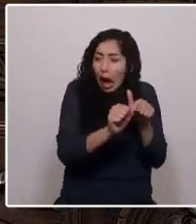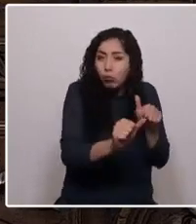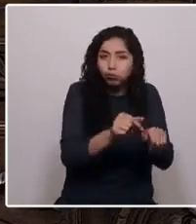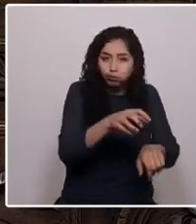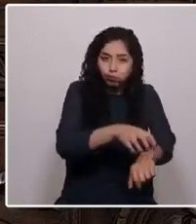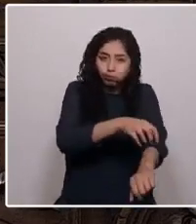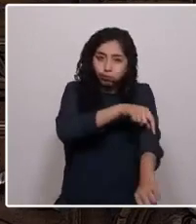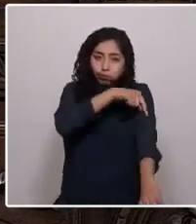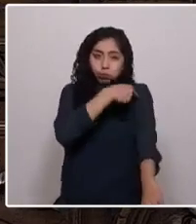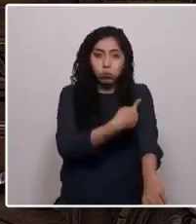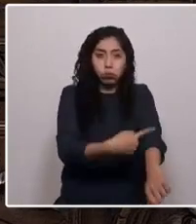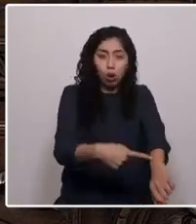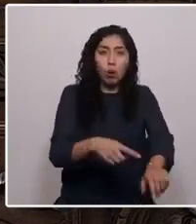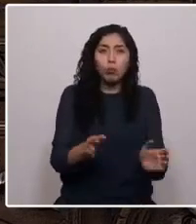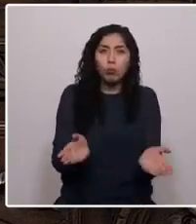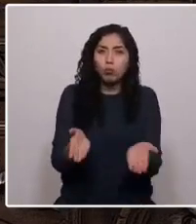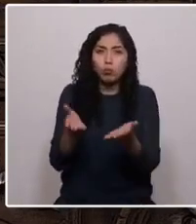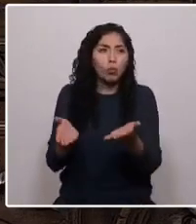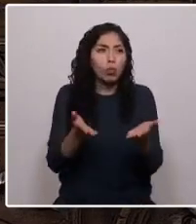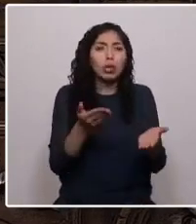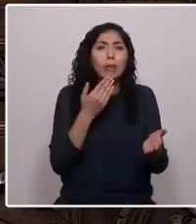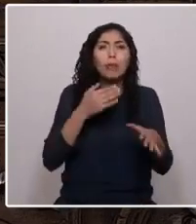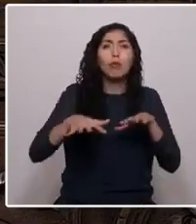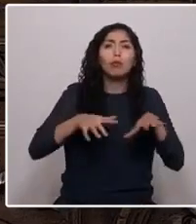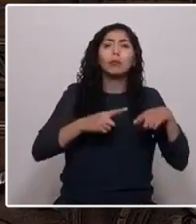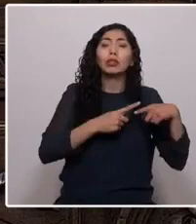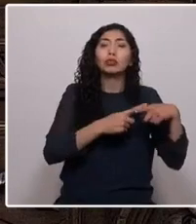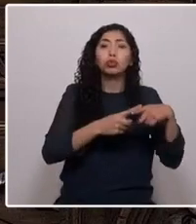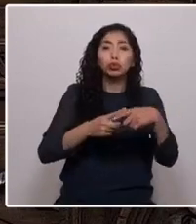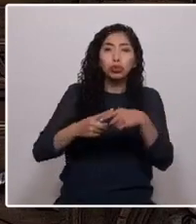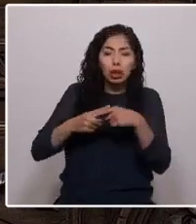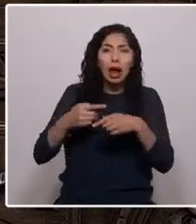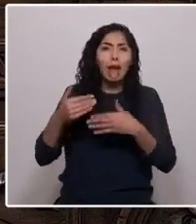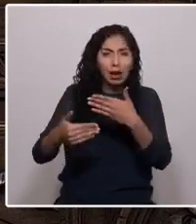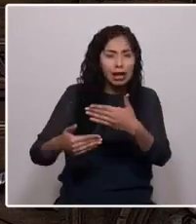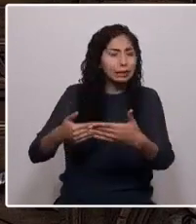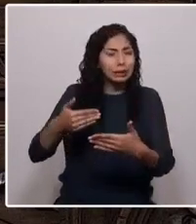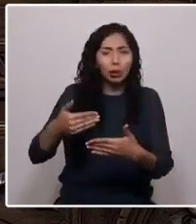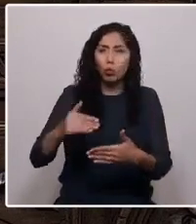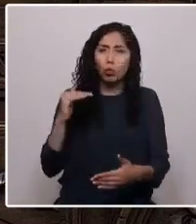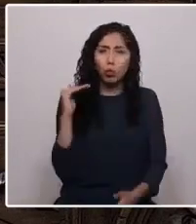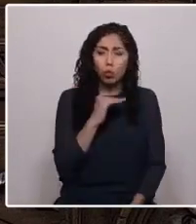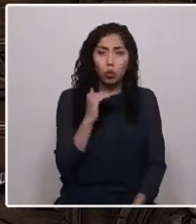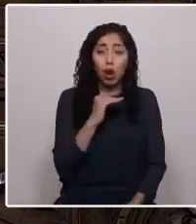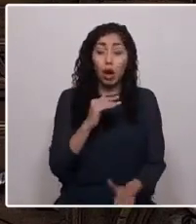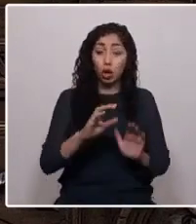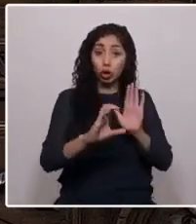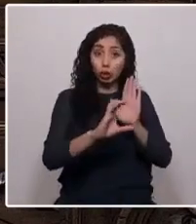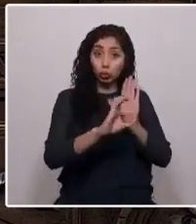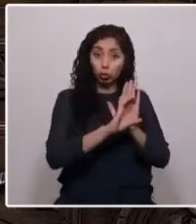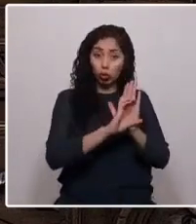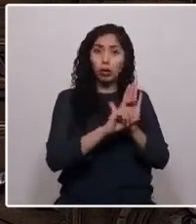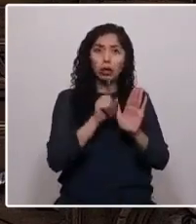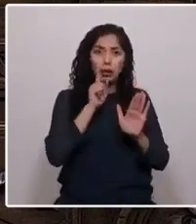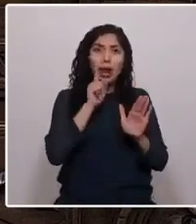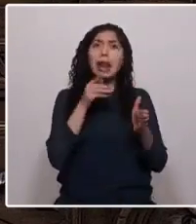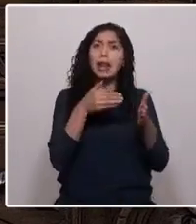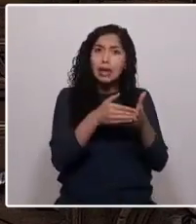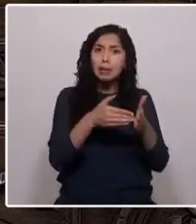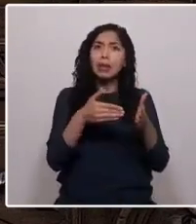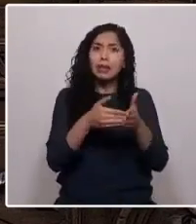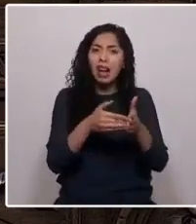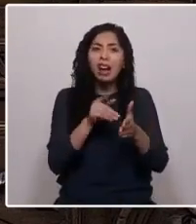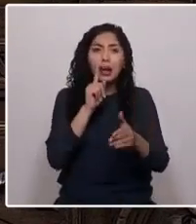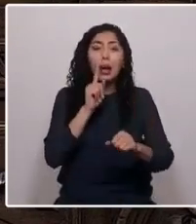promoviendo los cimientos de una movilidad social que avance a pasos agigantados. Una constitución que fije límites al poder del Estado